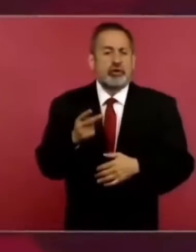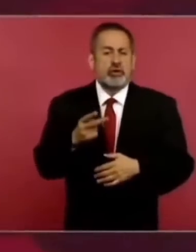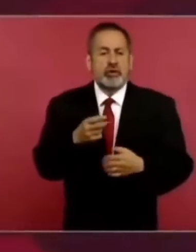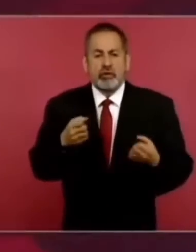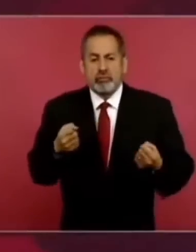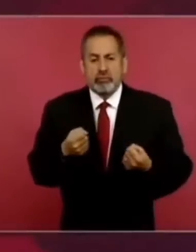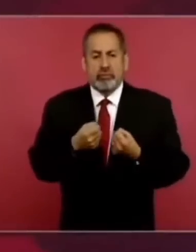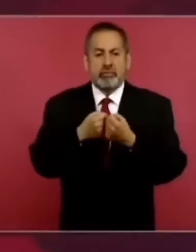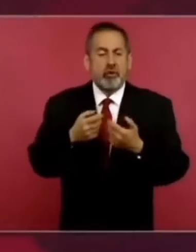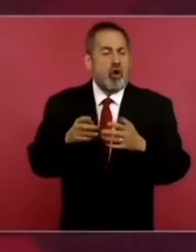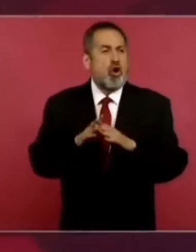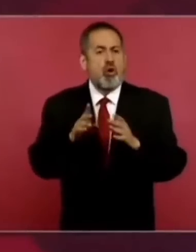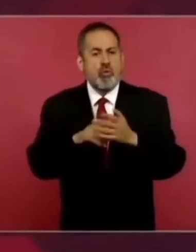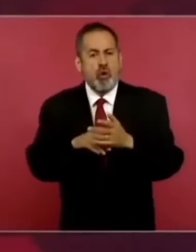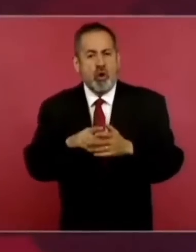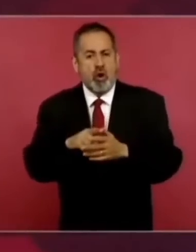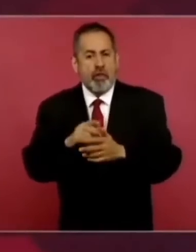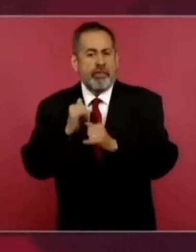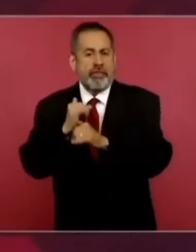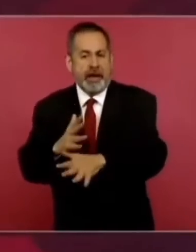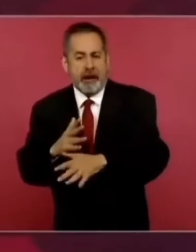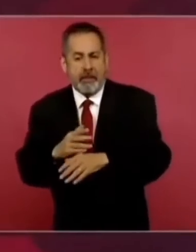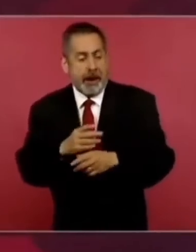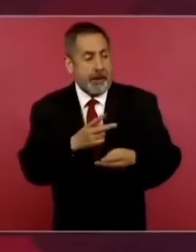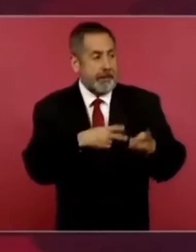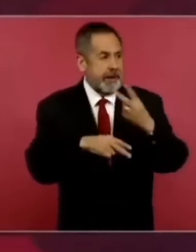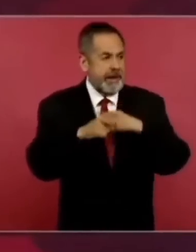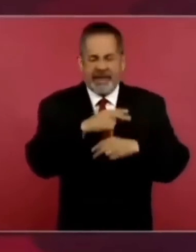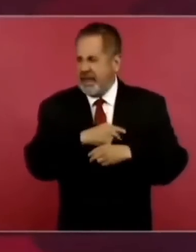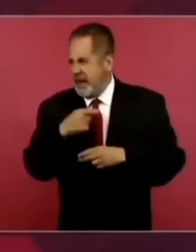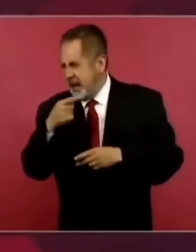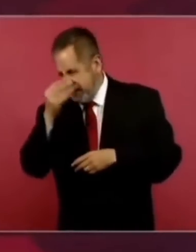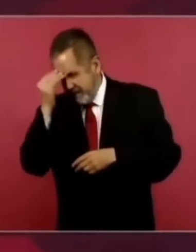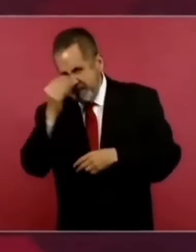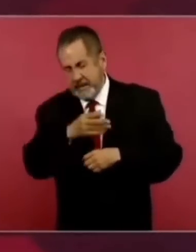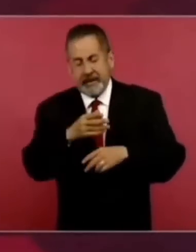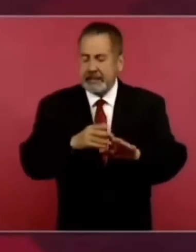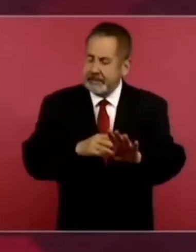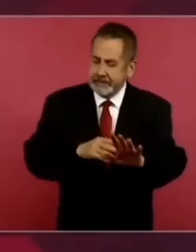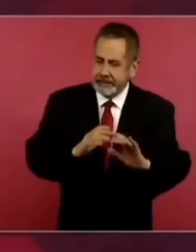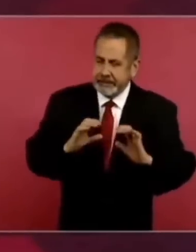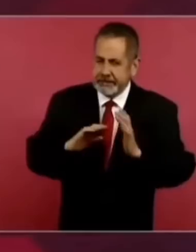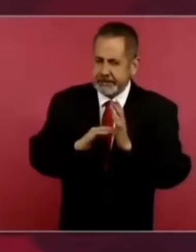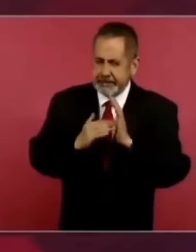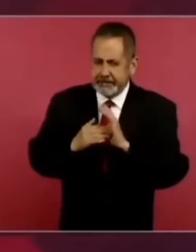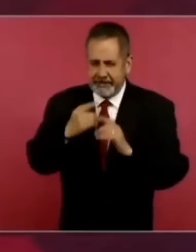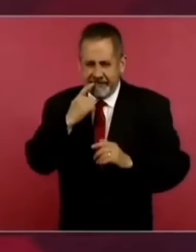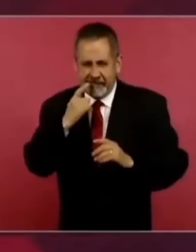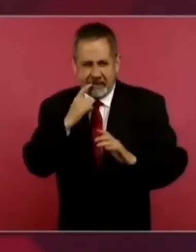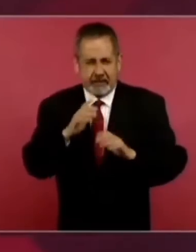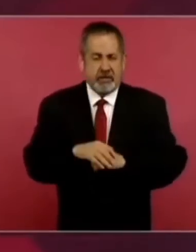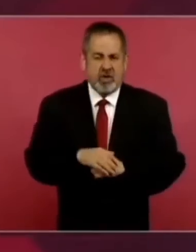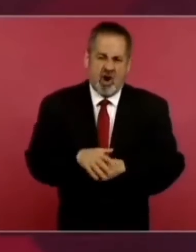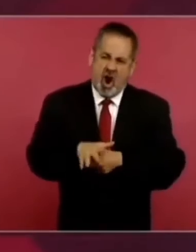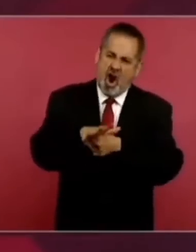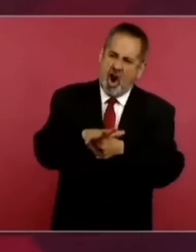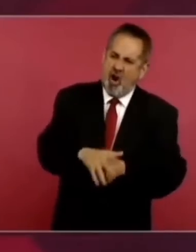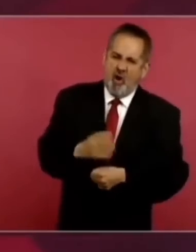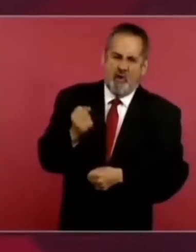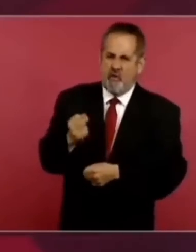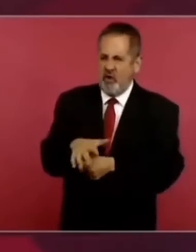caer en una trampa, una provocación y no se trata de usar la fuerza